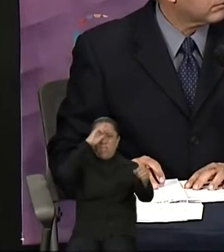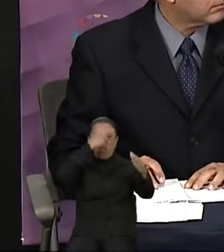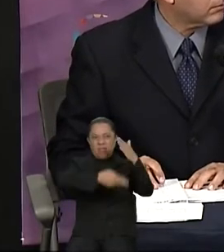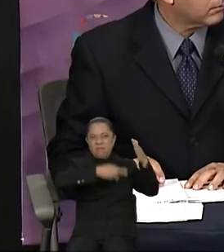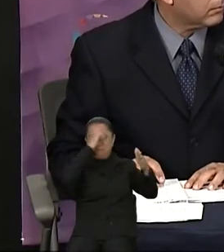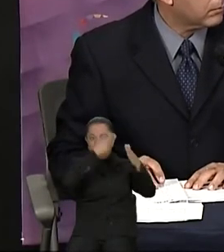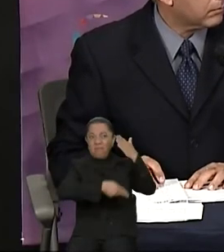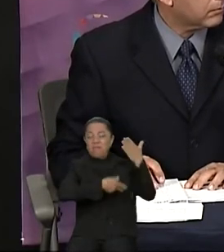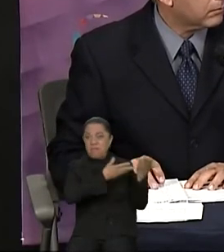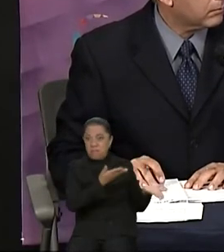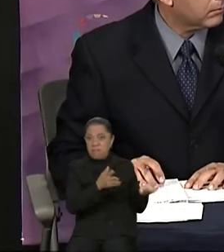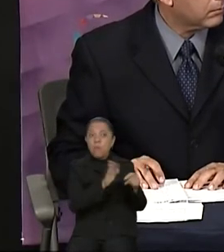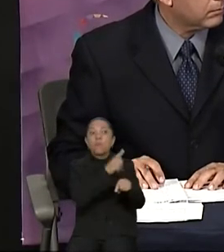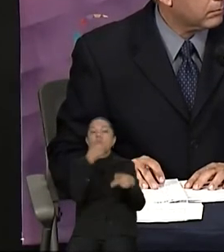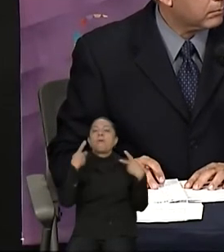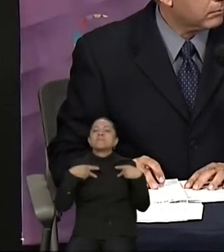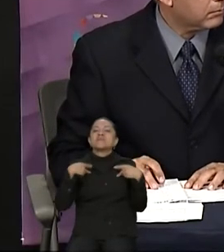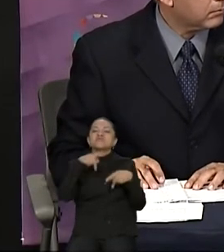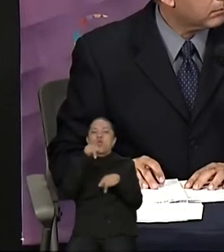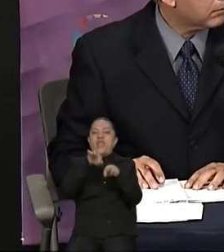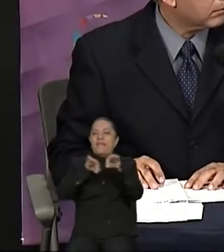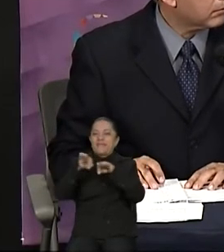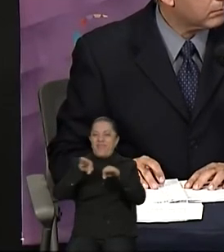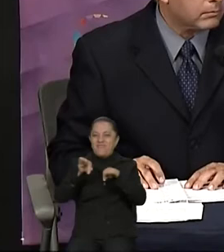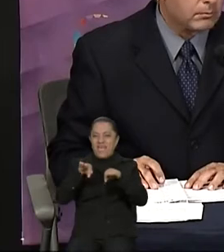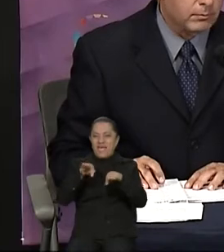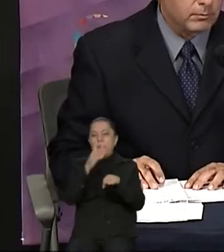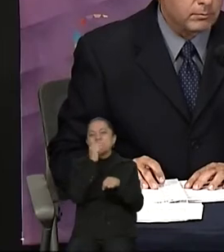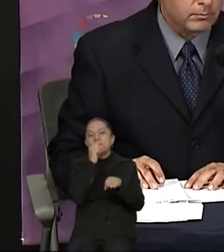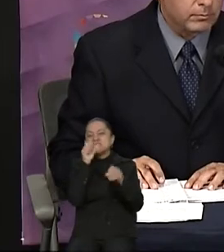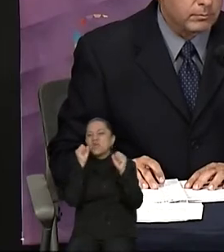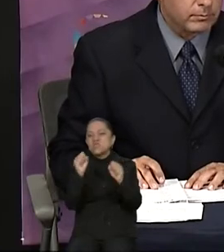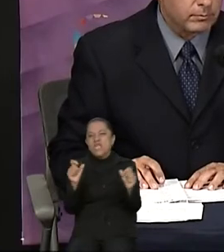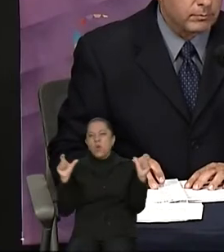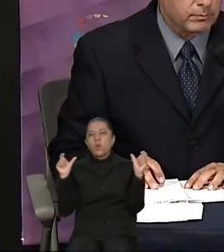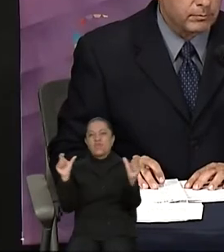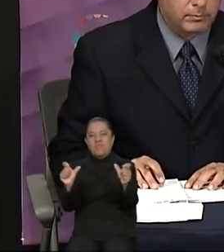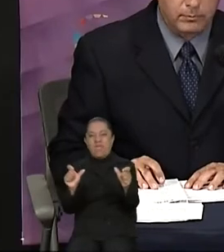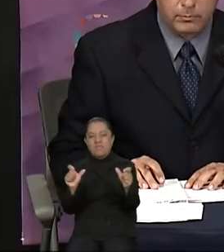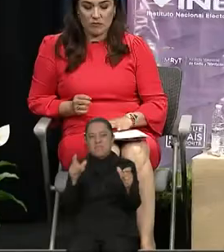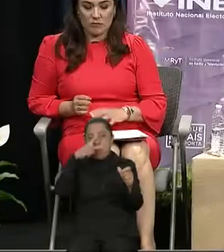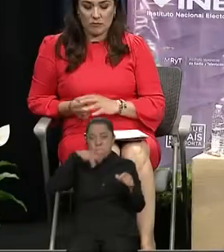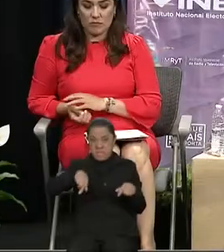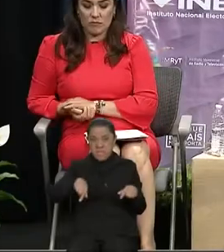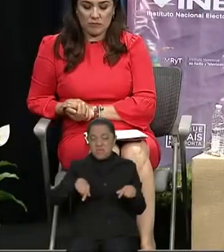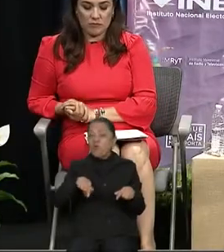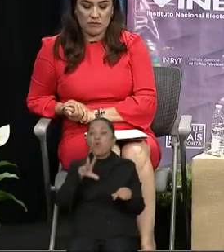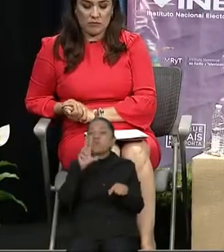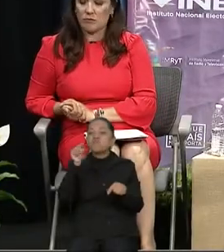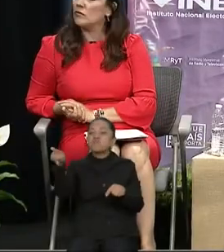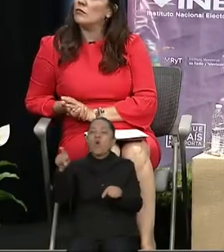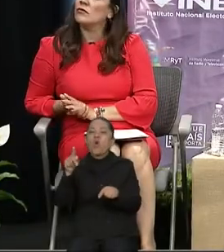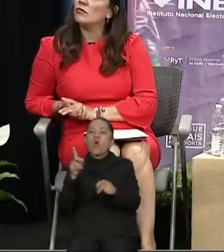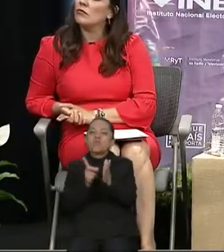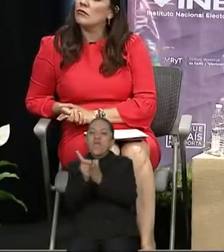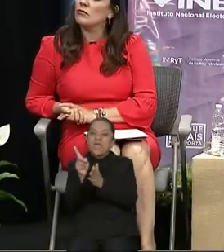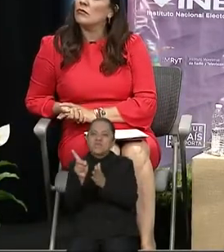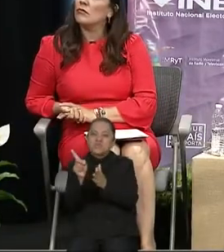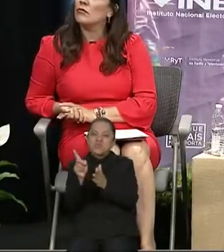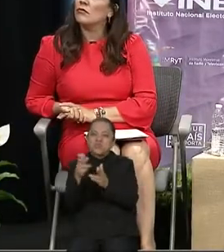de las instituciones de seguridad pública en México. Ante esta situación, mi pregunta es,